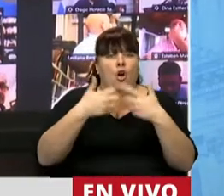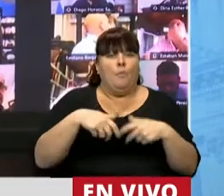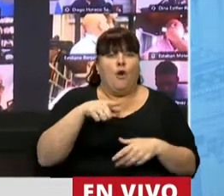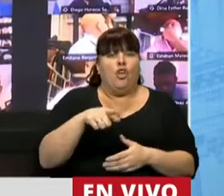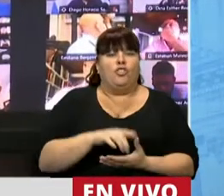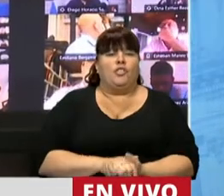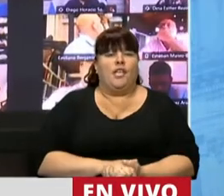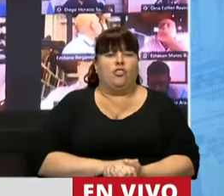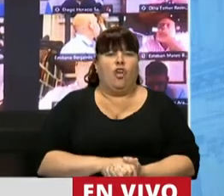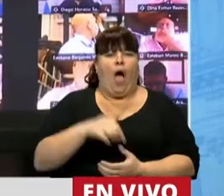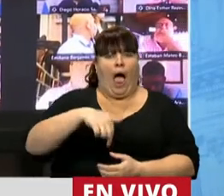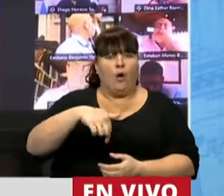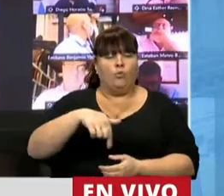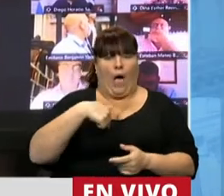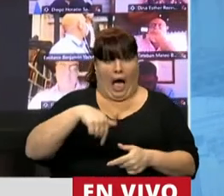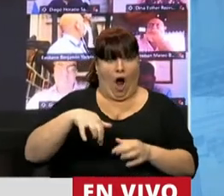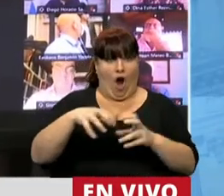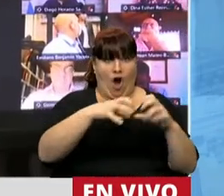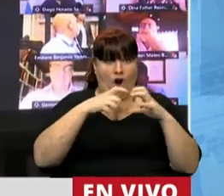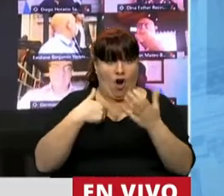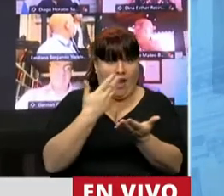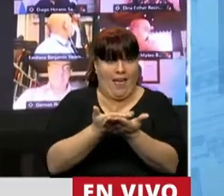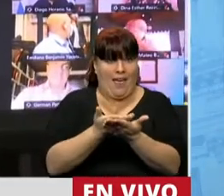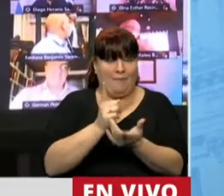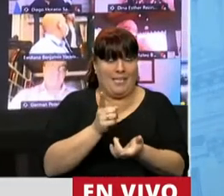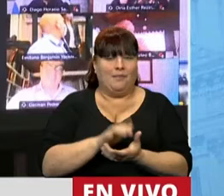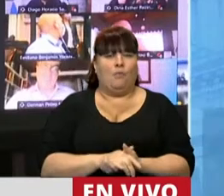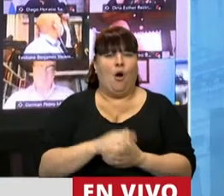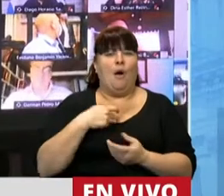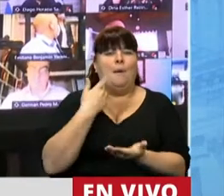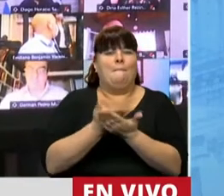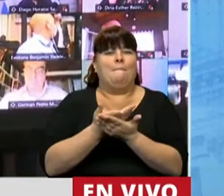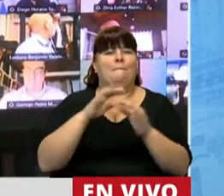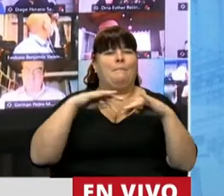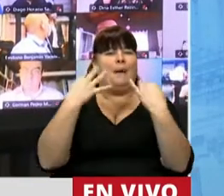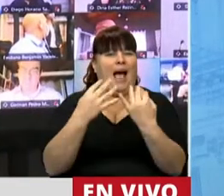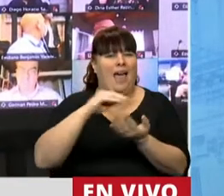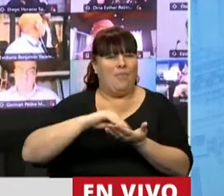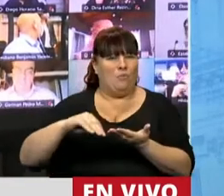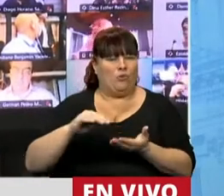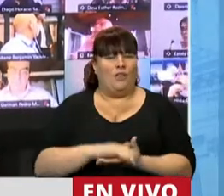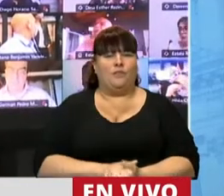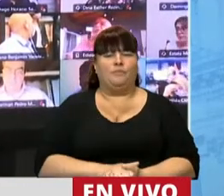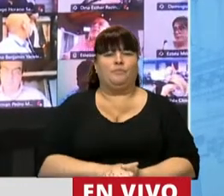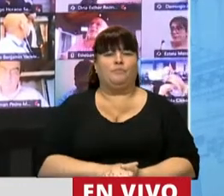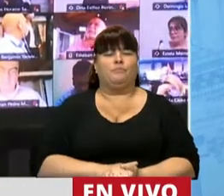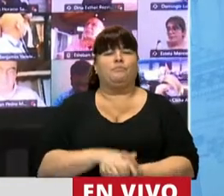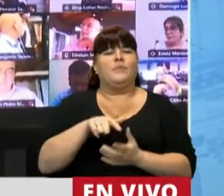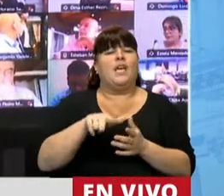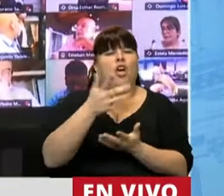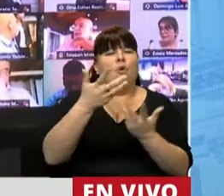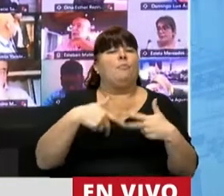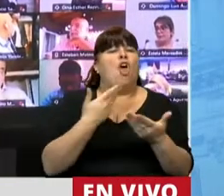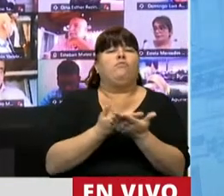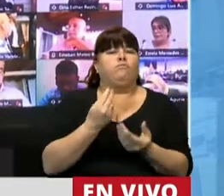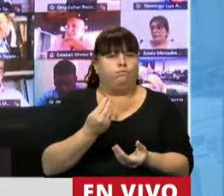que actualmente estamos poniendo a consideración de la Honorable Cámara se plantea